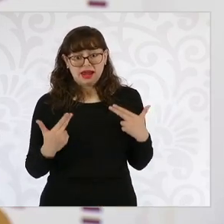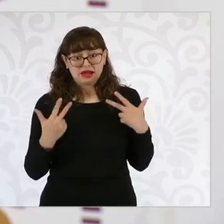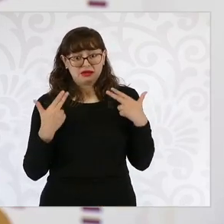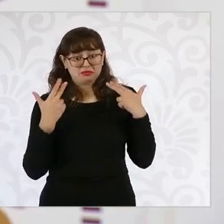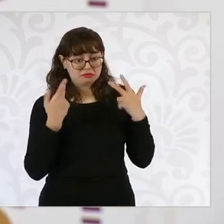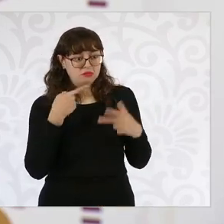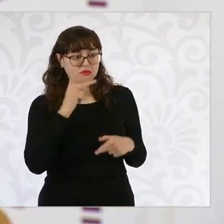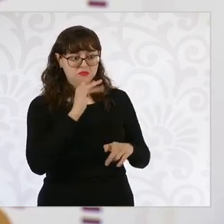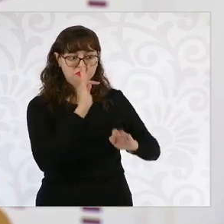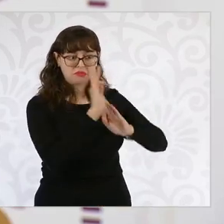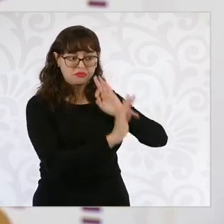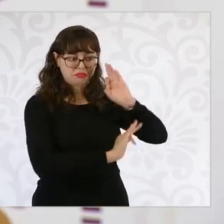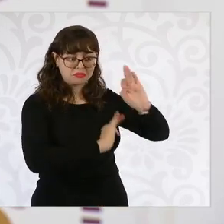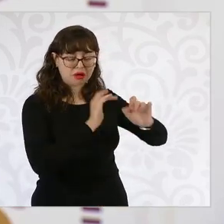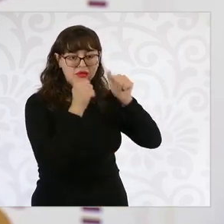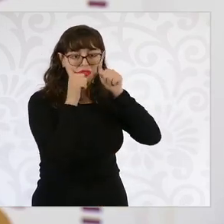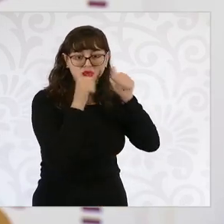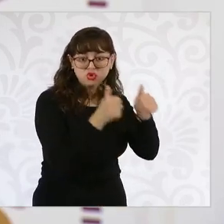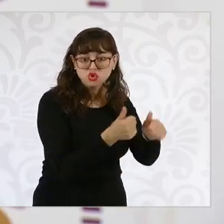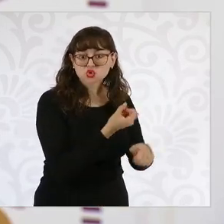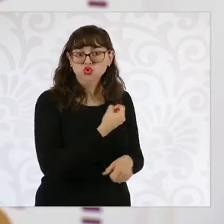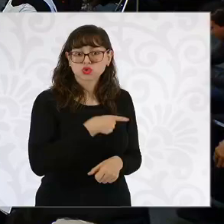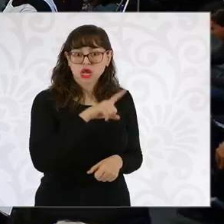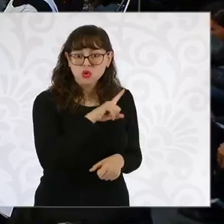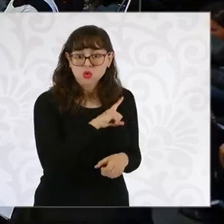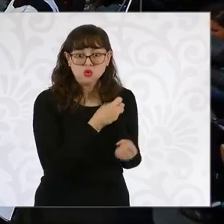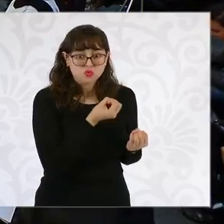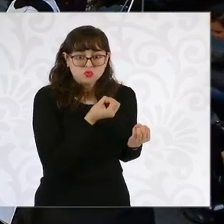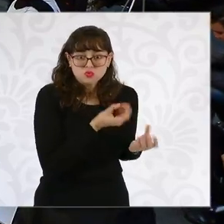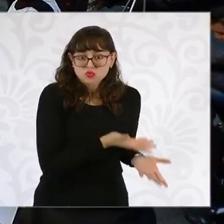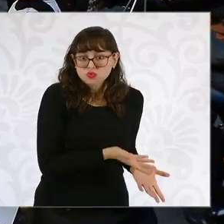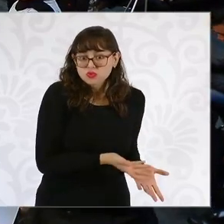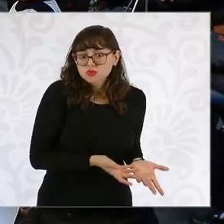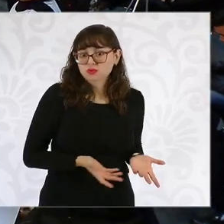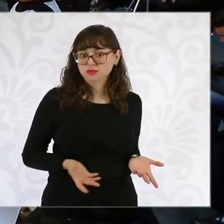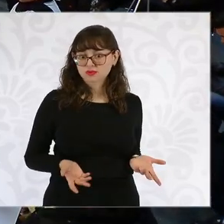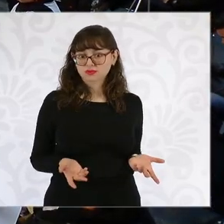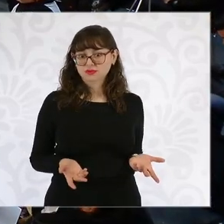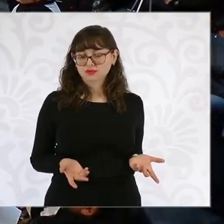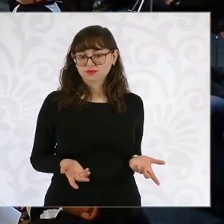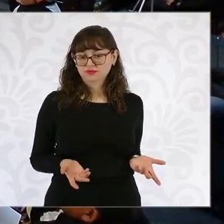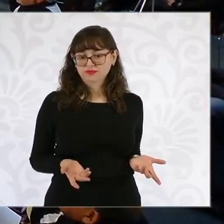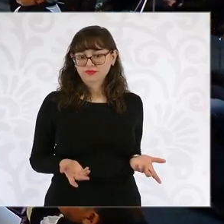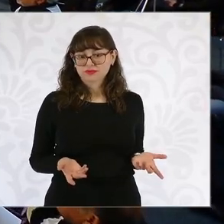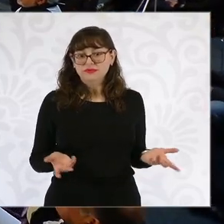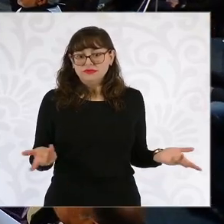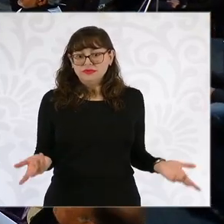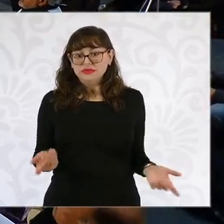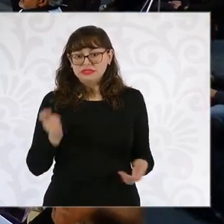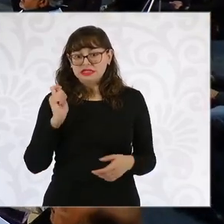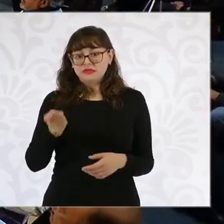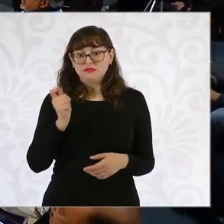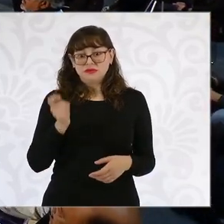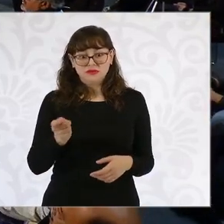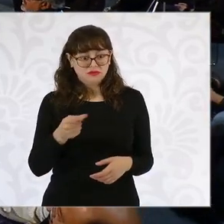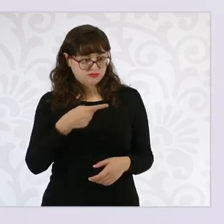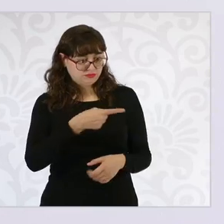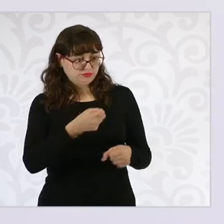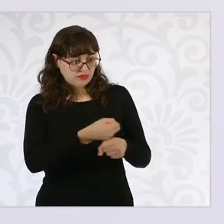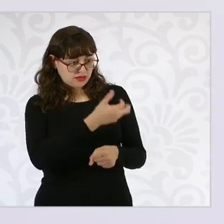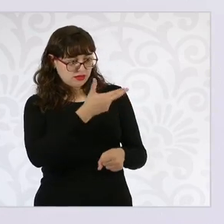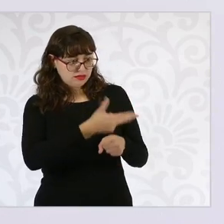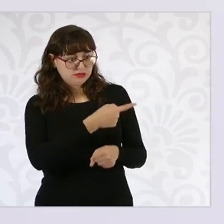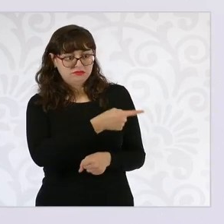Es decir, hasta ese nivel de atención se tiene en los albergues de bienestar, en donde la propia secretaria tiene información